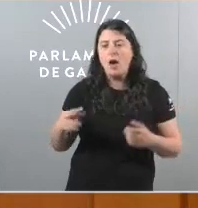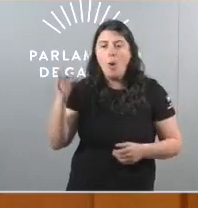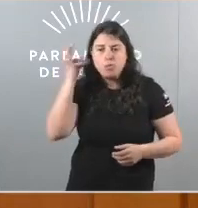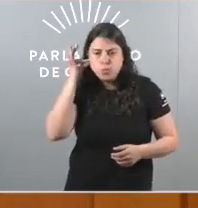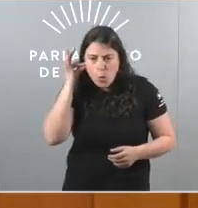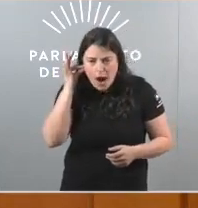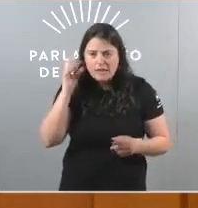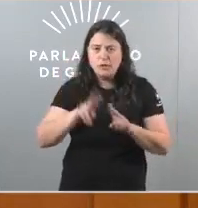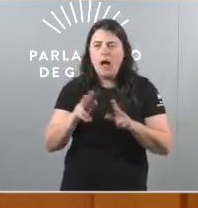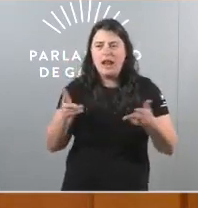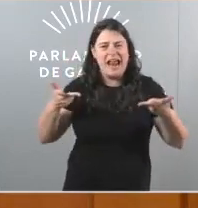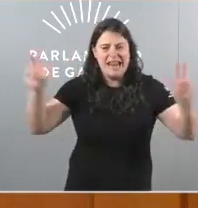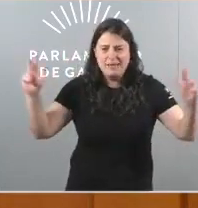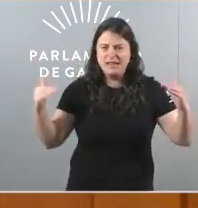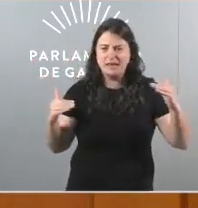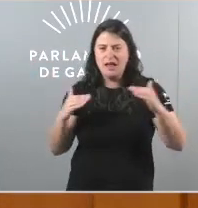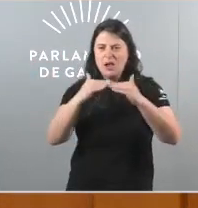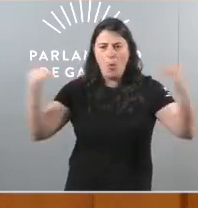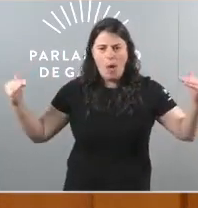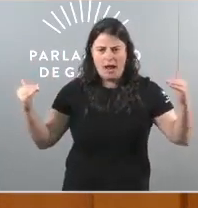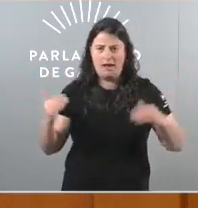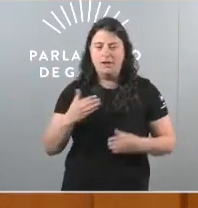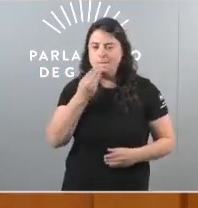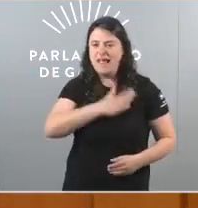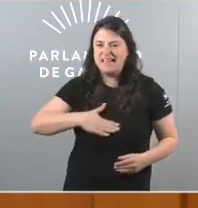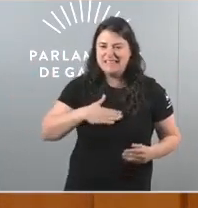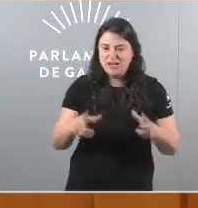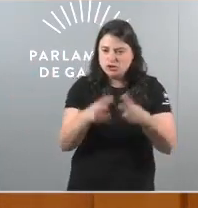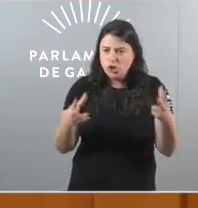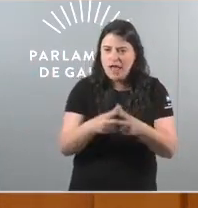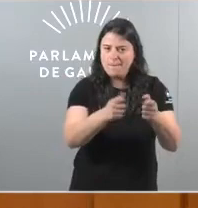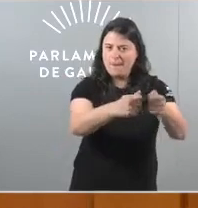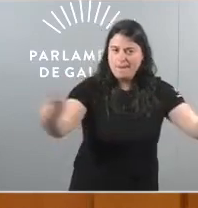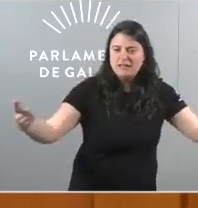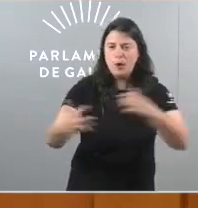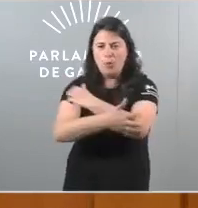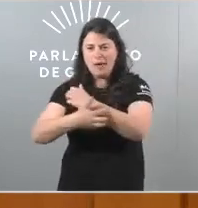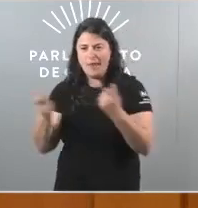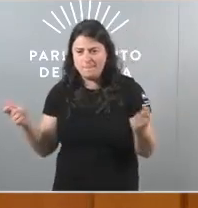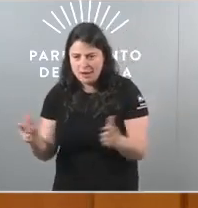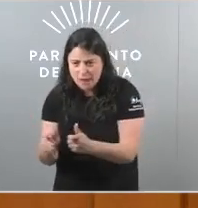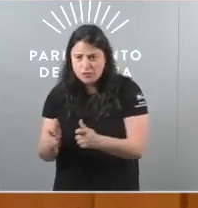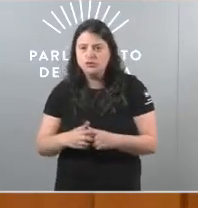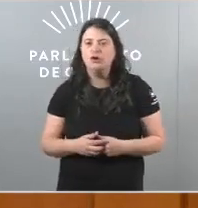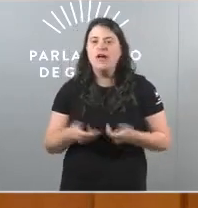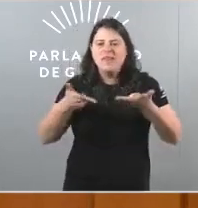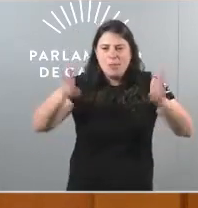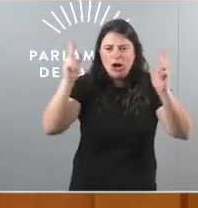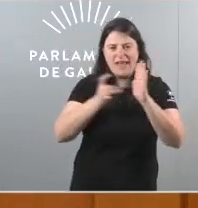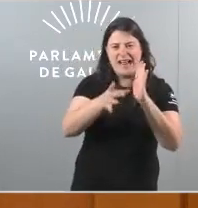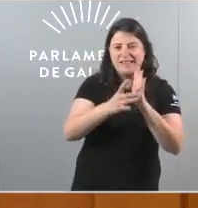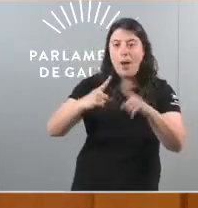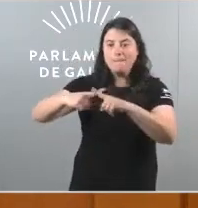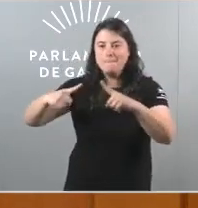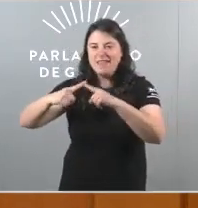libres e iguais, na que medre o benestar social e non a pobreza, cunha democracia de calidade e cuns medios de